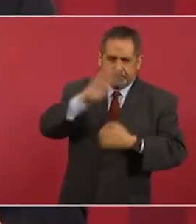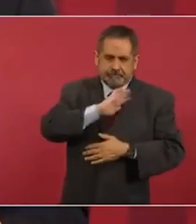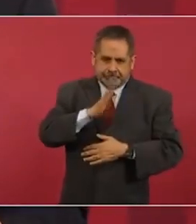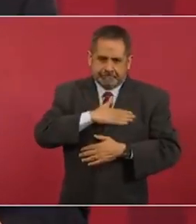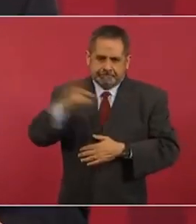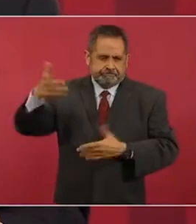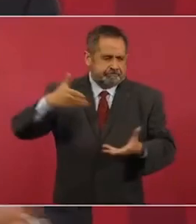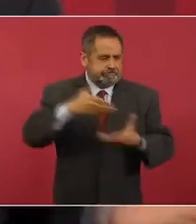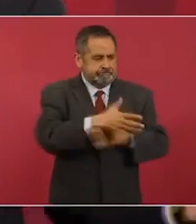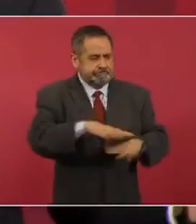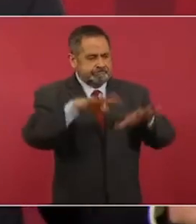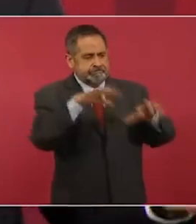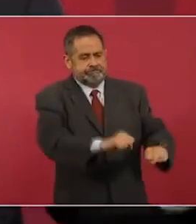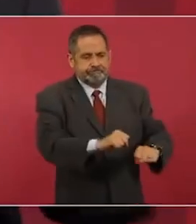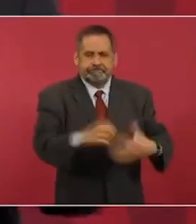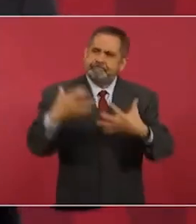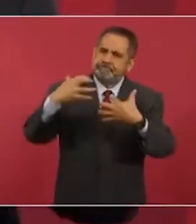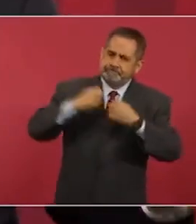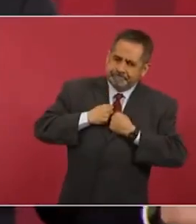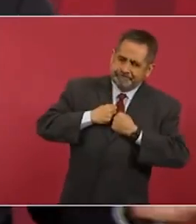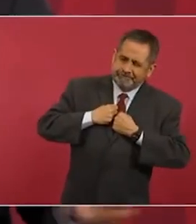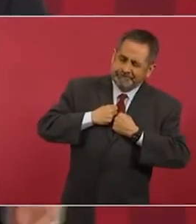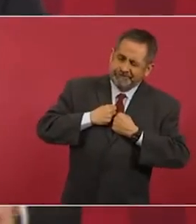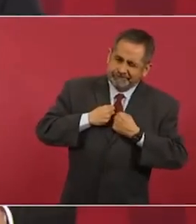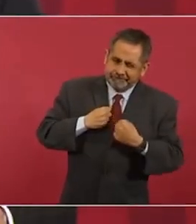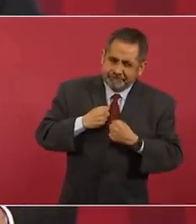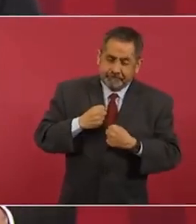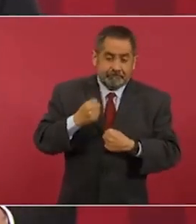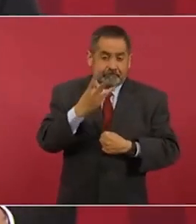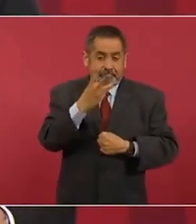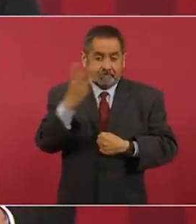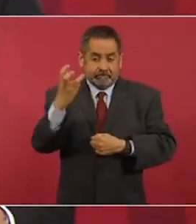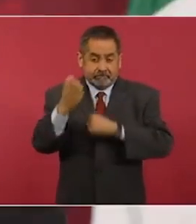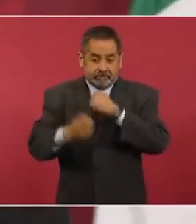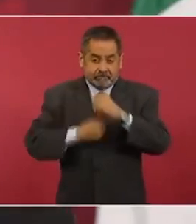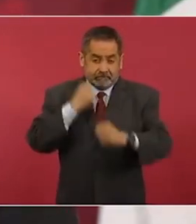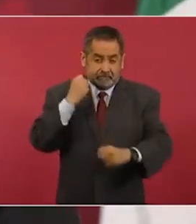y fuimos colonia tres siglos.